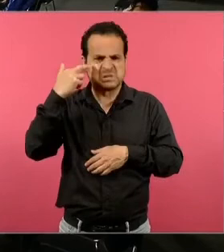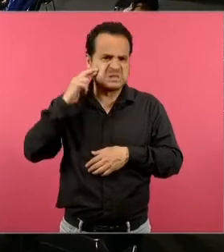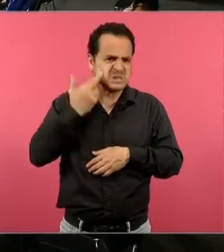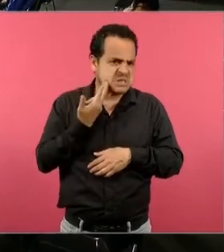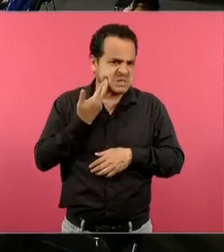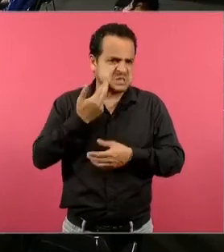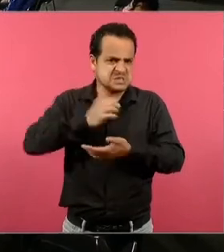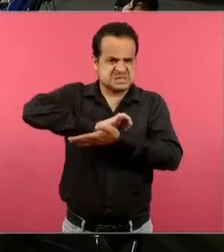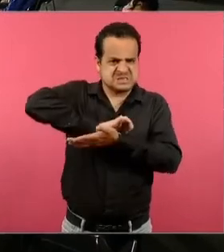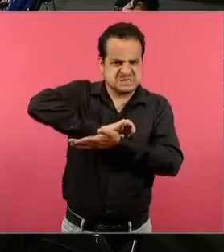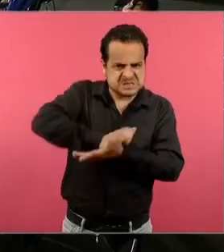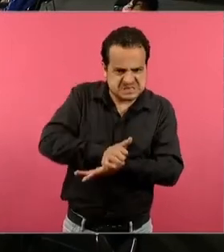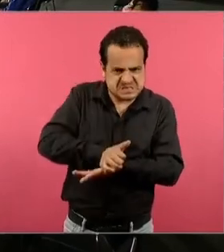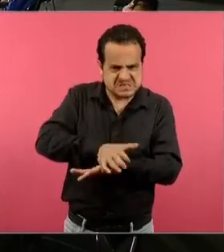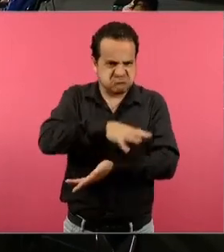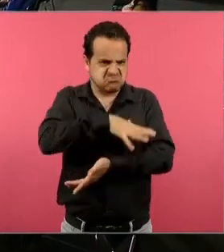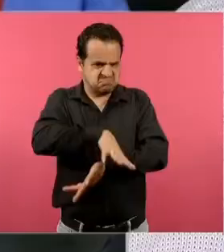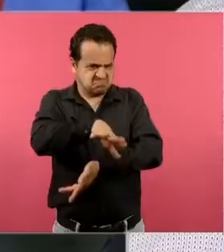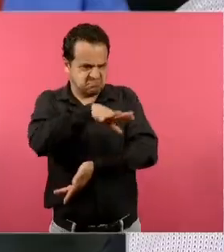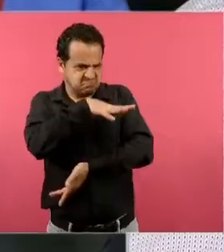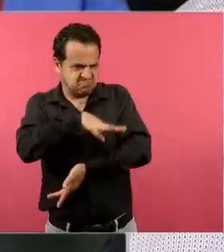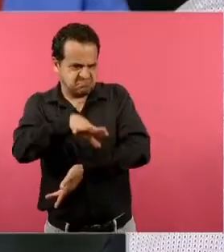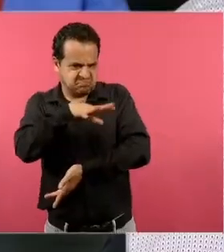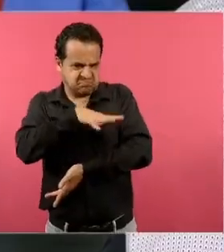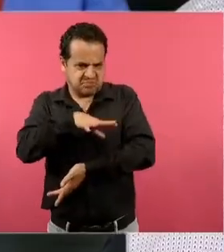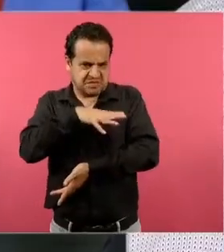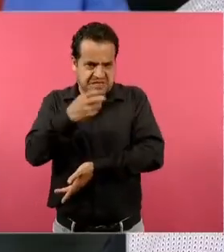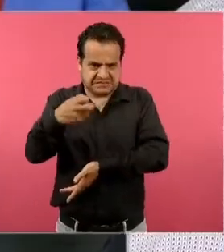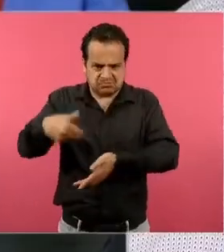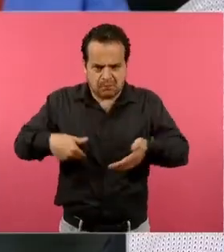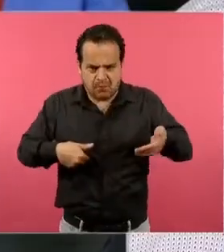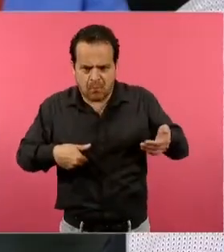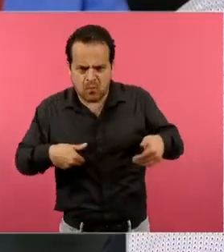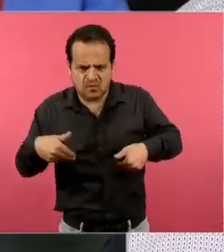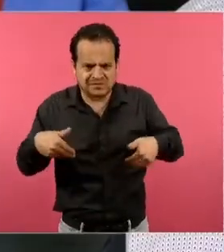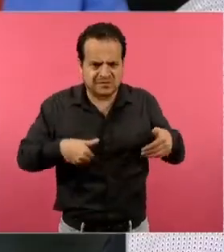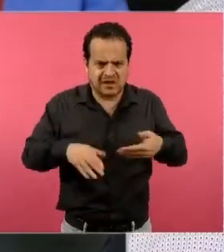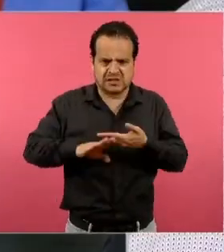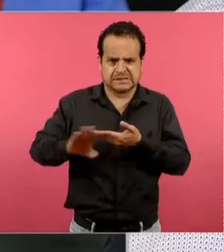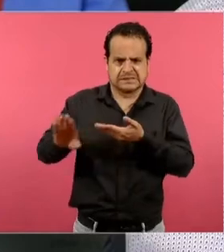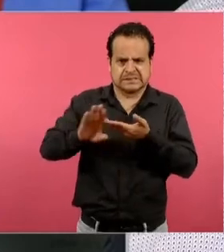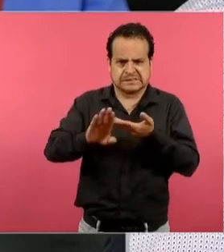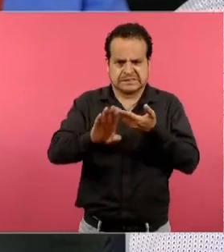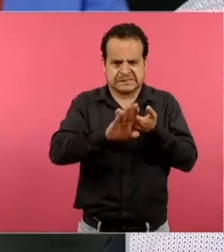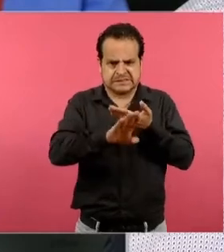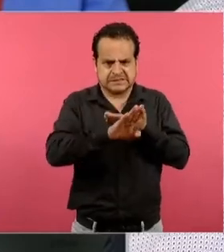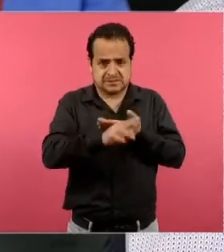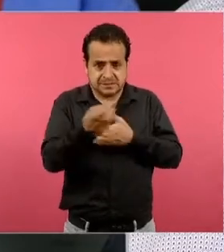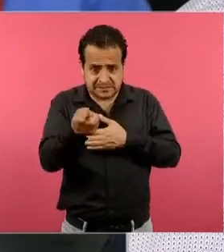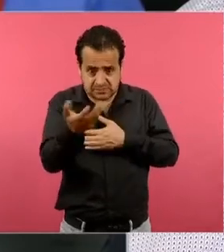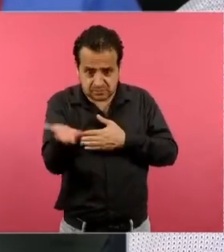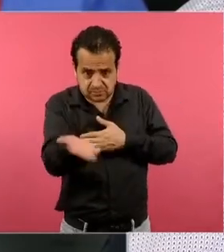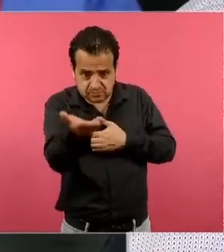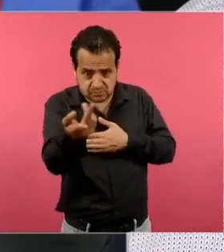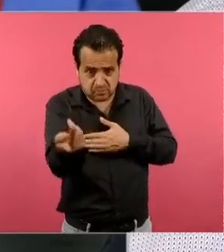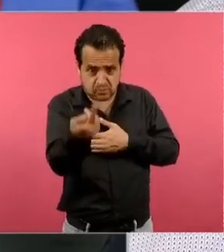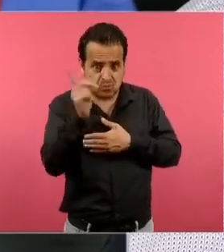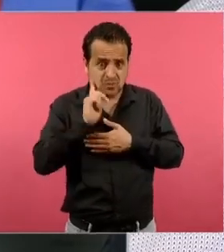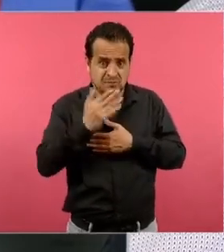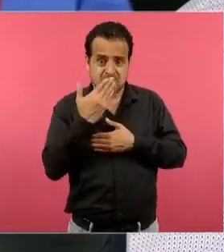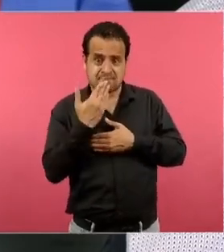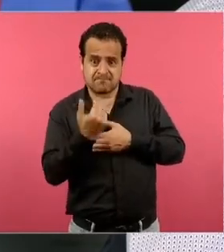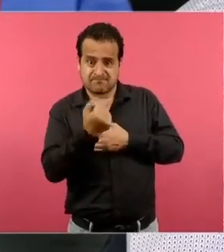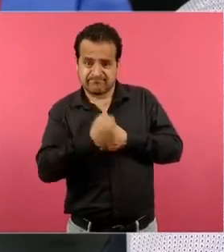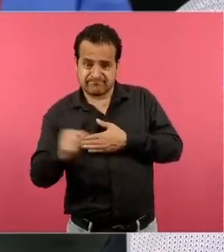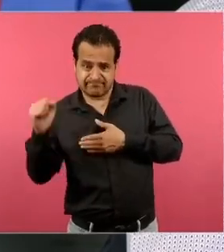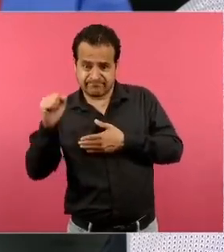es lo que usted considera que está molestando realmente tanto? Cuando lo que nos dice la experta aquí, pues es básicamente acercar